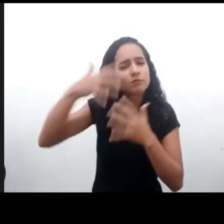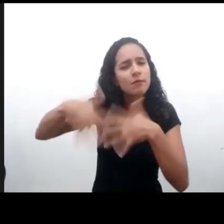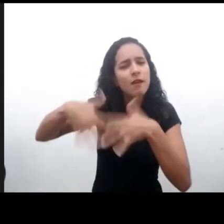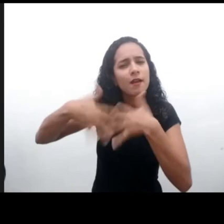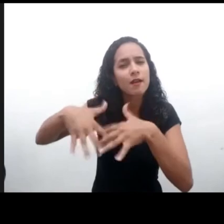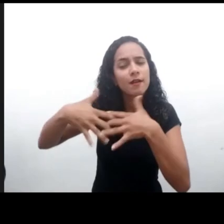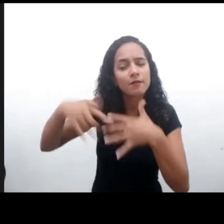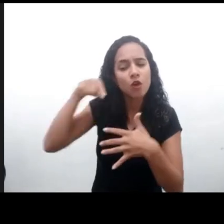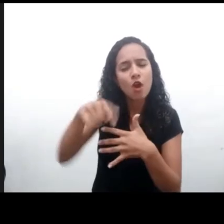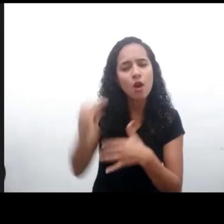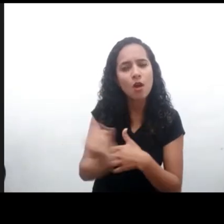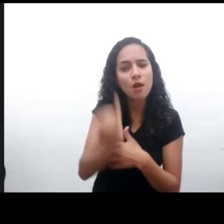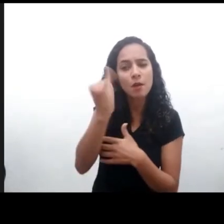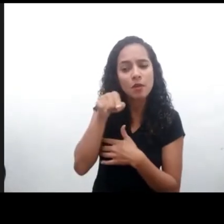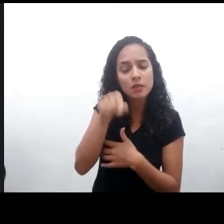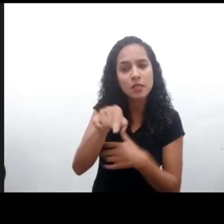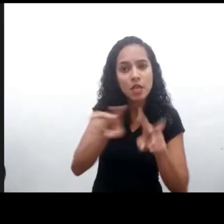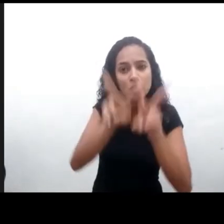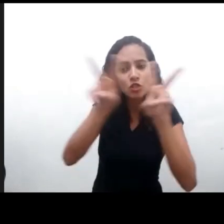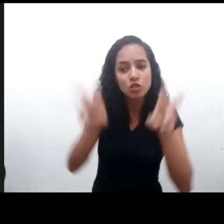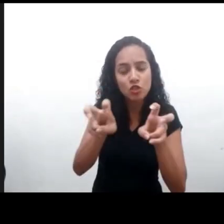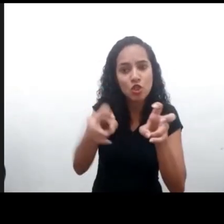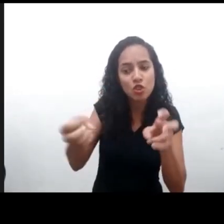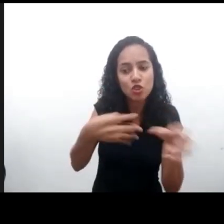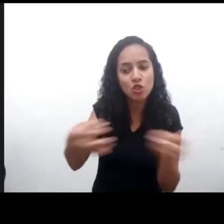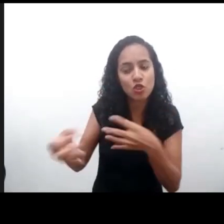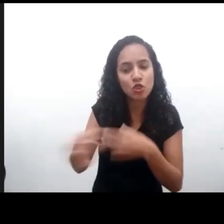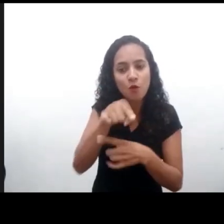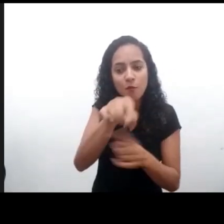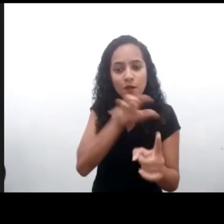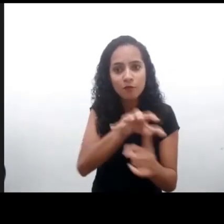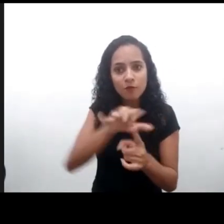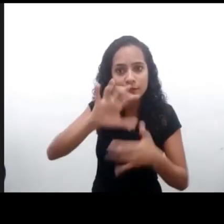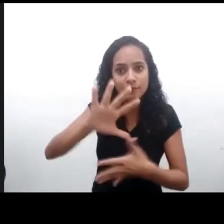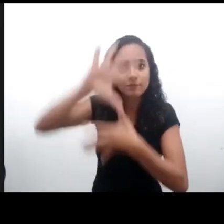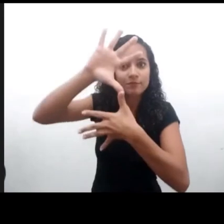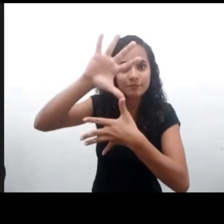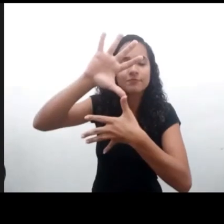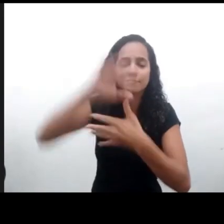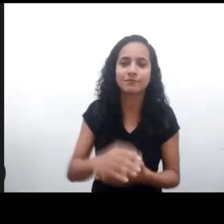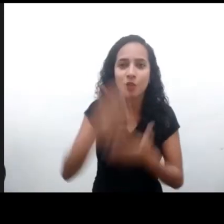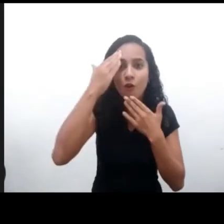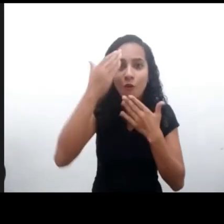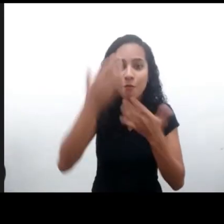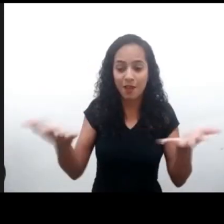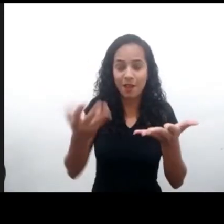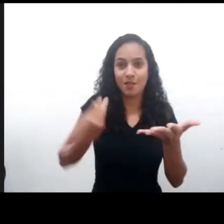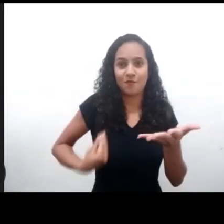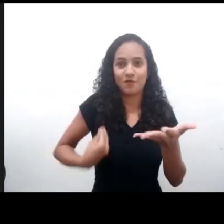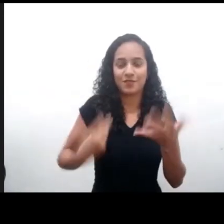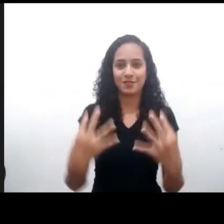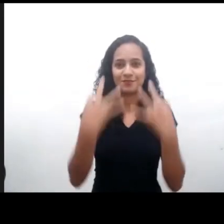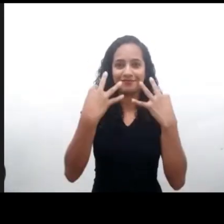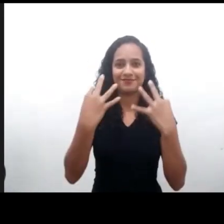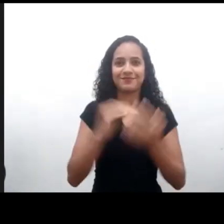observación general sobre la niñez latinoamericana, muchas gracias por estar aquí. Agradezco también la presencia de todos